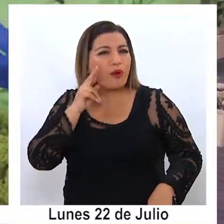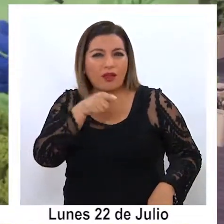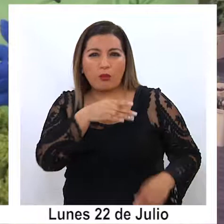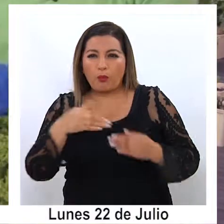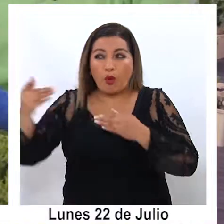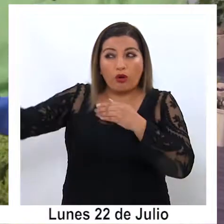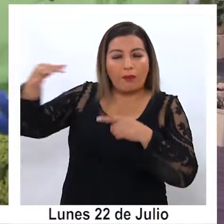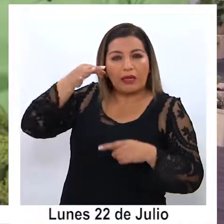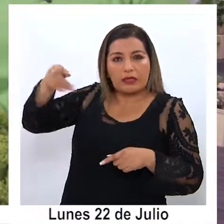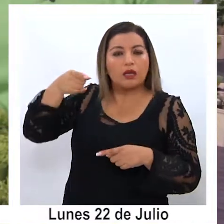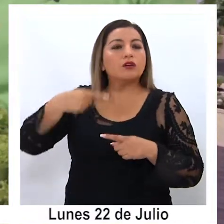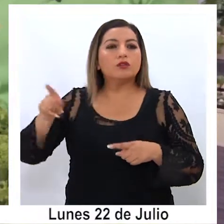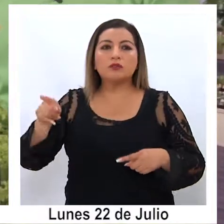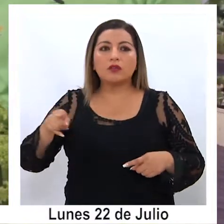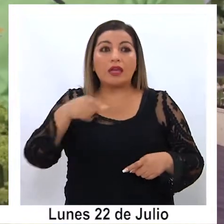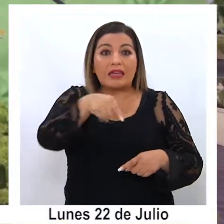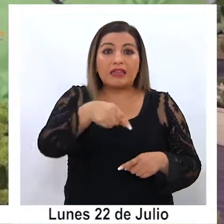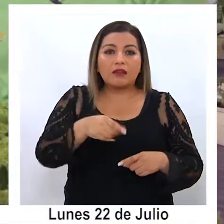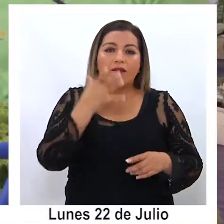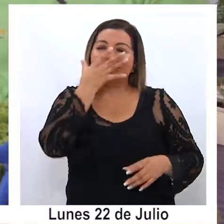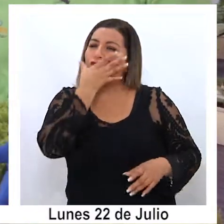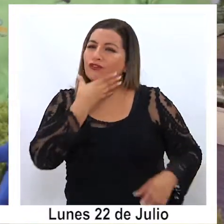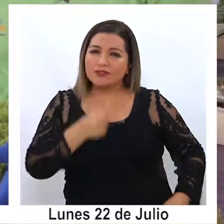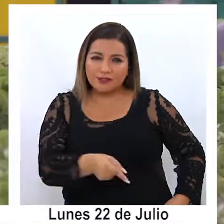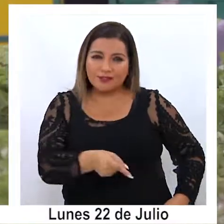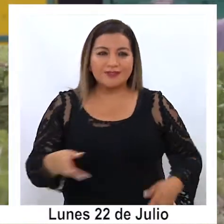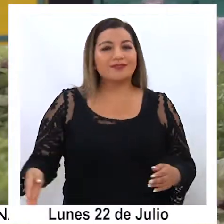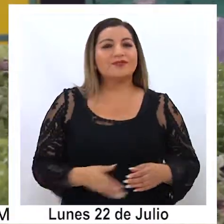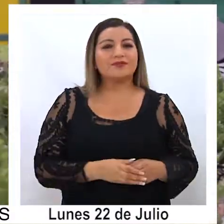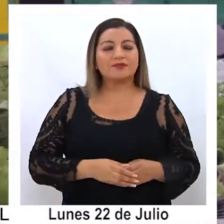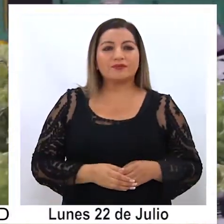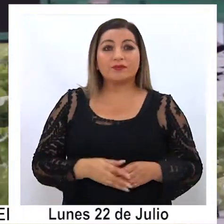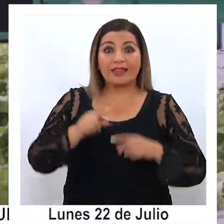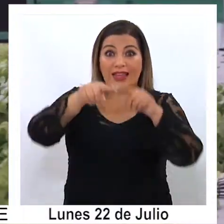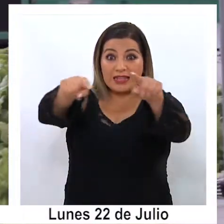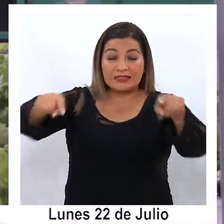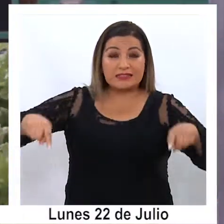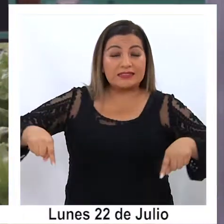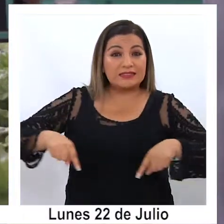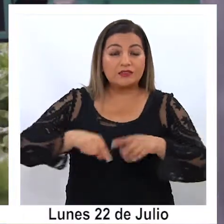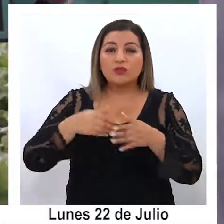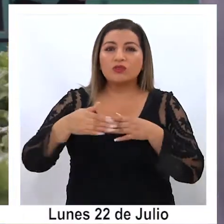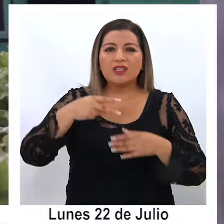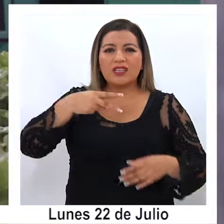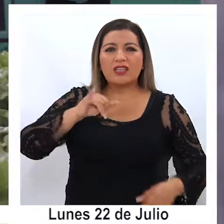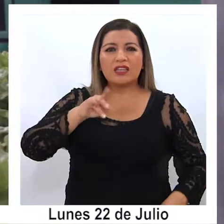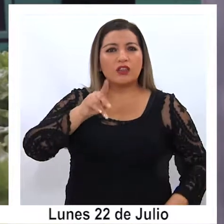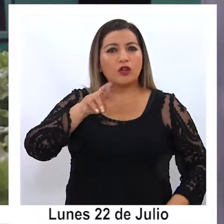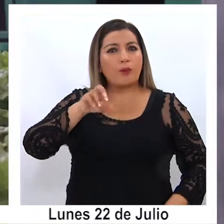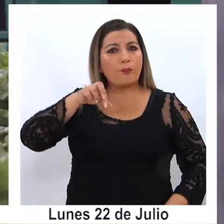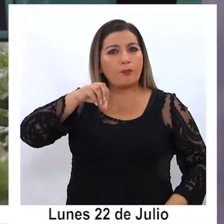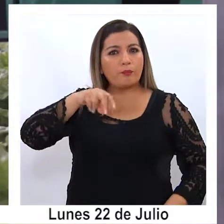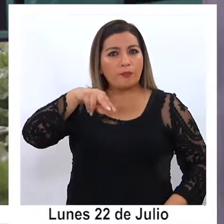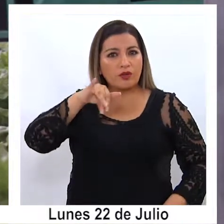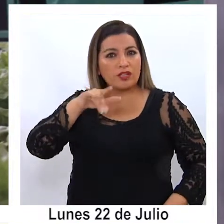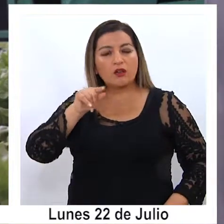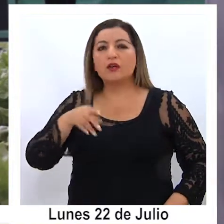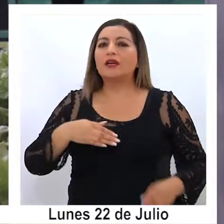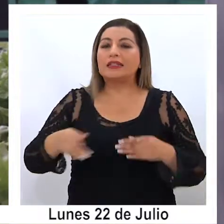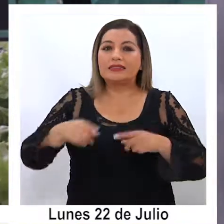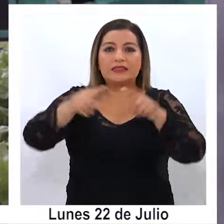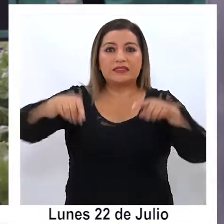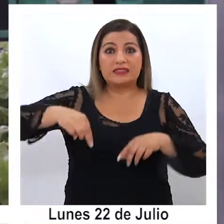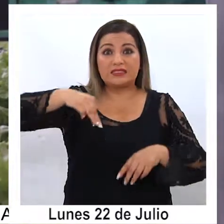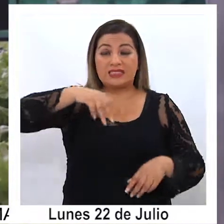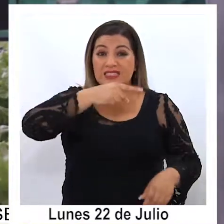un poco más allá, pero estas otras son preciosas. El recinto hidropónico tiene más de 1.100 metros cuadrados y